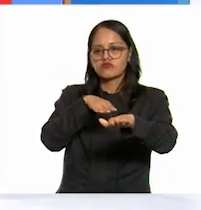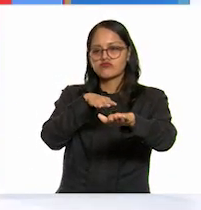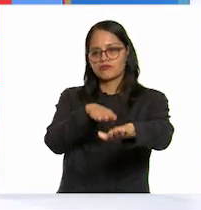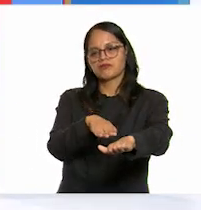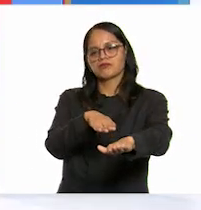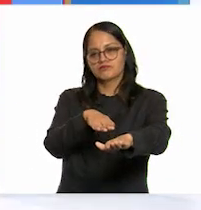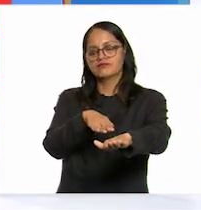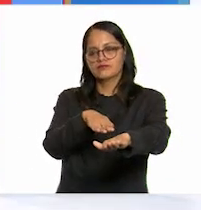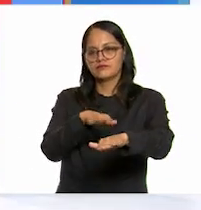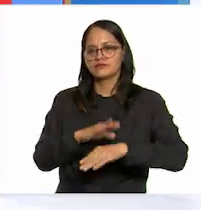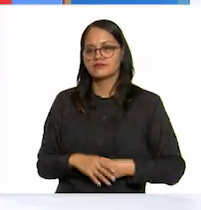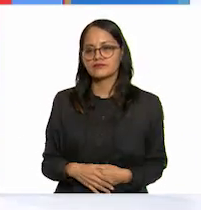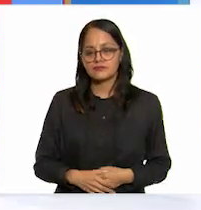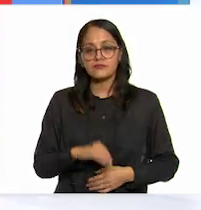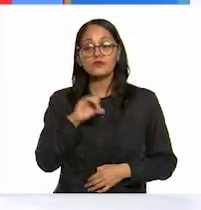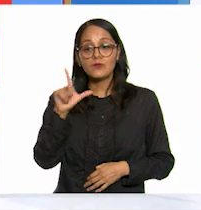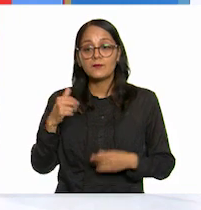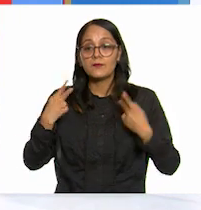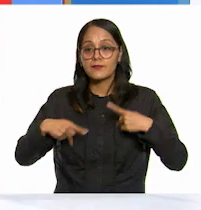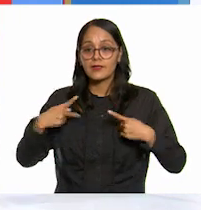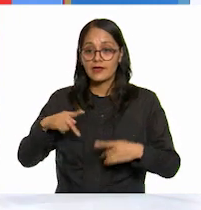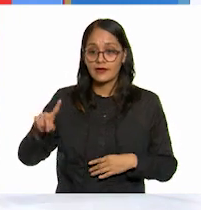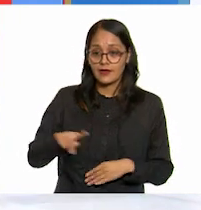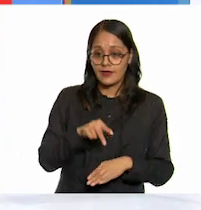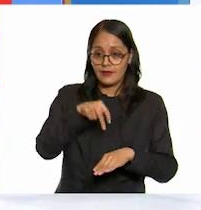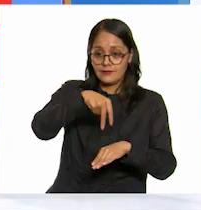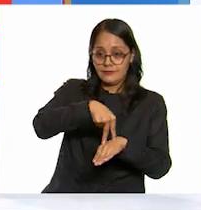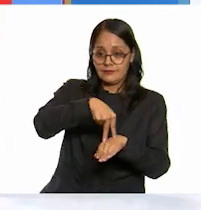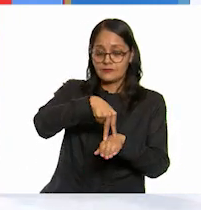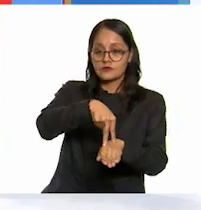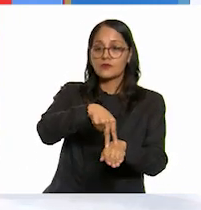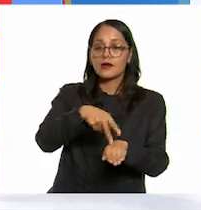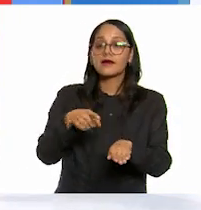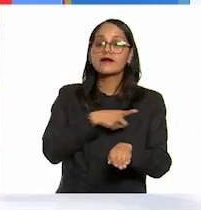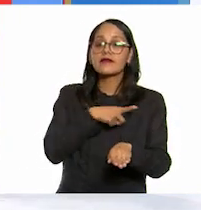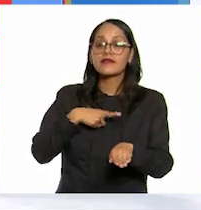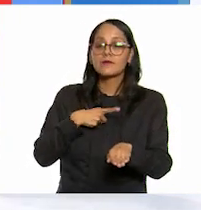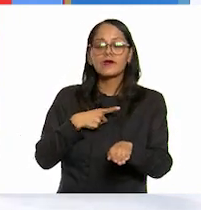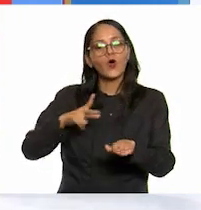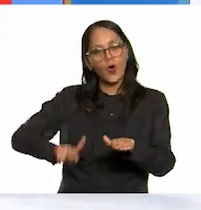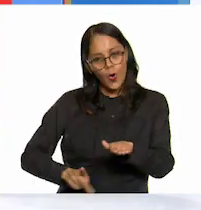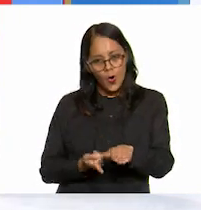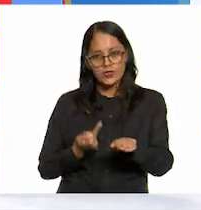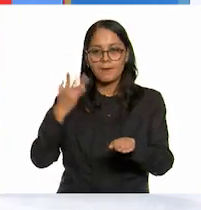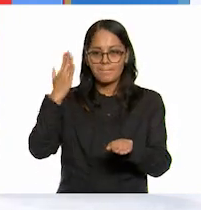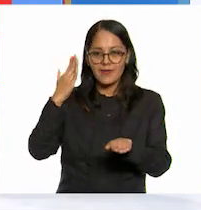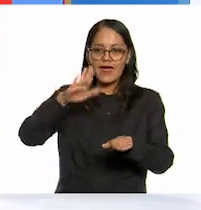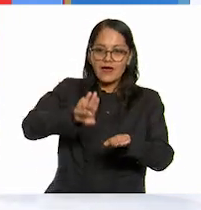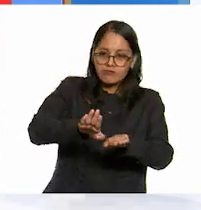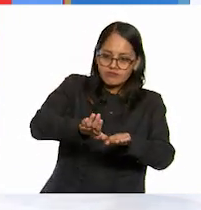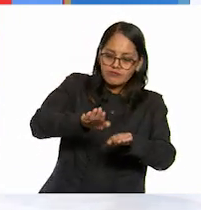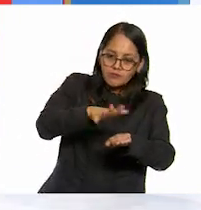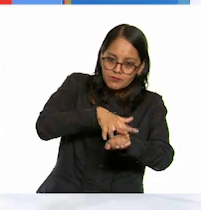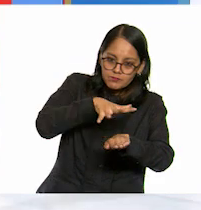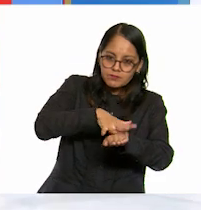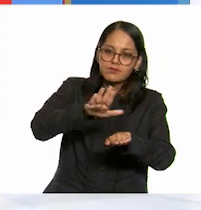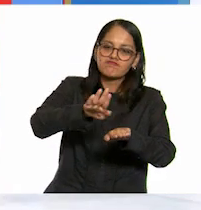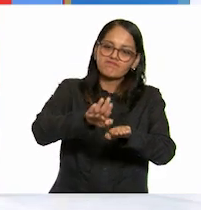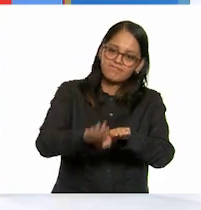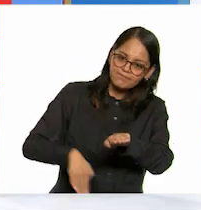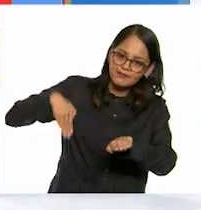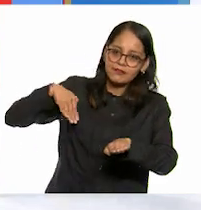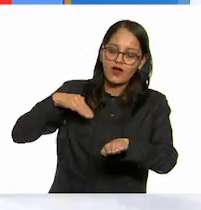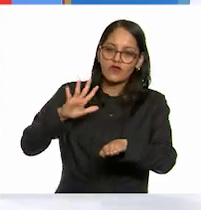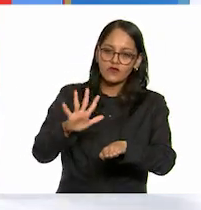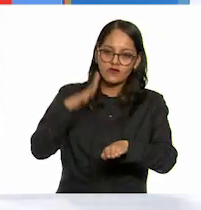en ese momento pues bueno la persona que va sobre el patín lo que tiene que hacer es impulsarse de nuevo con el pie es decir aplicar fuerza